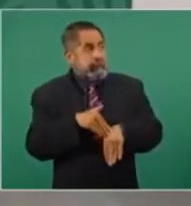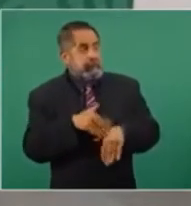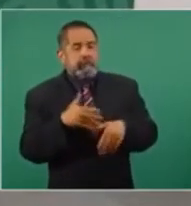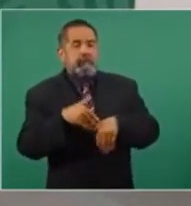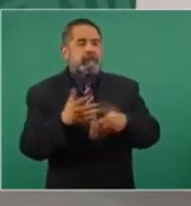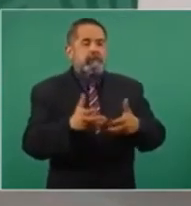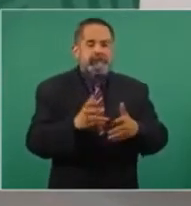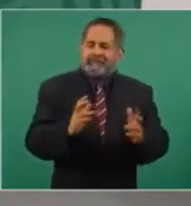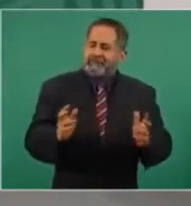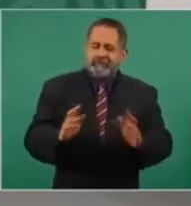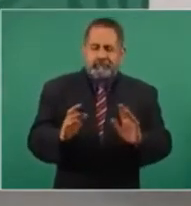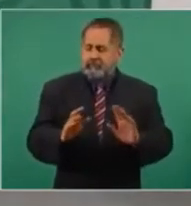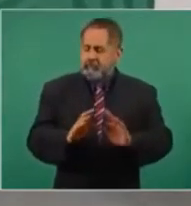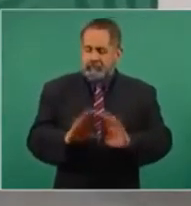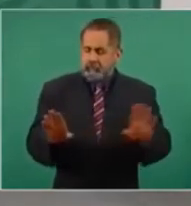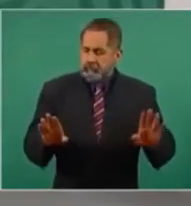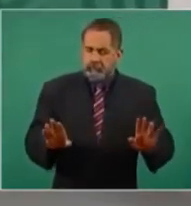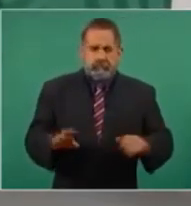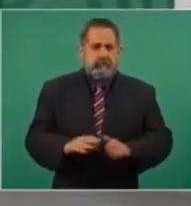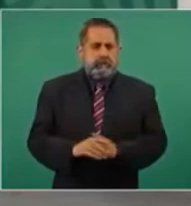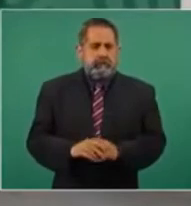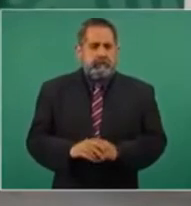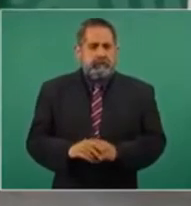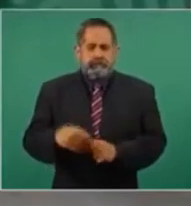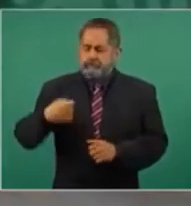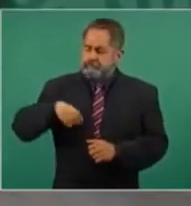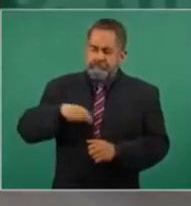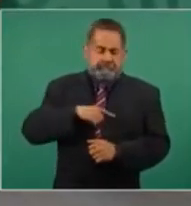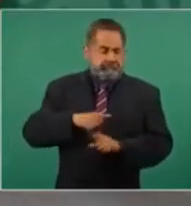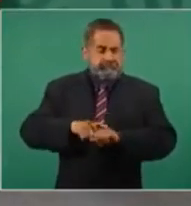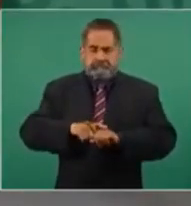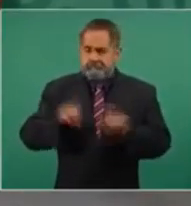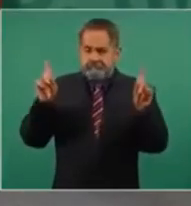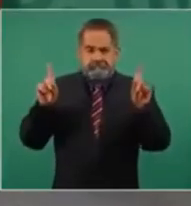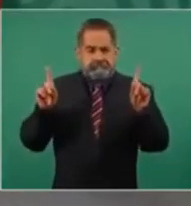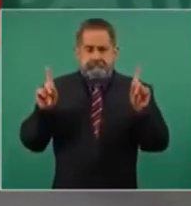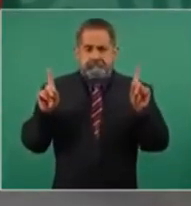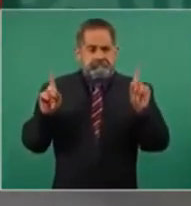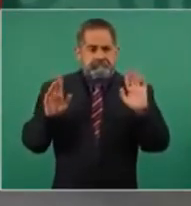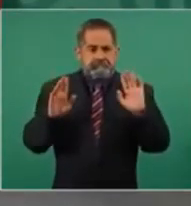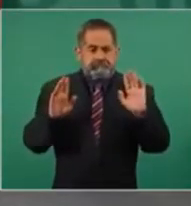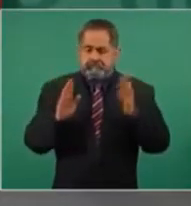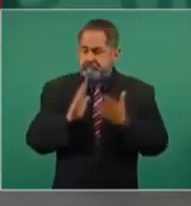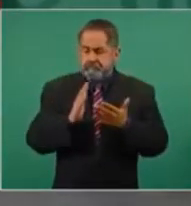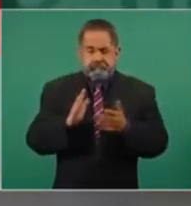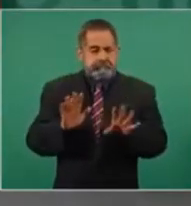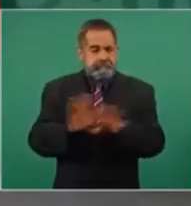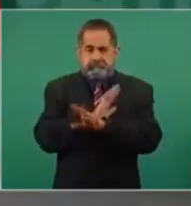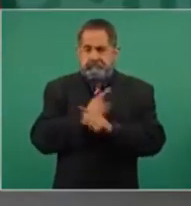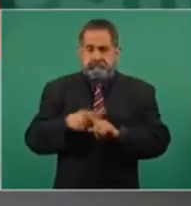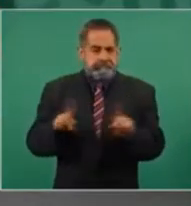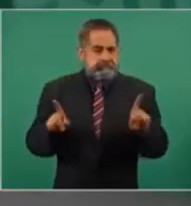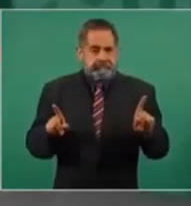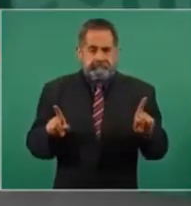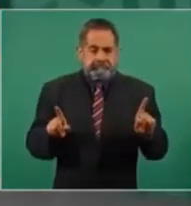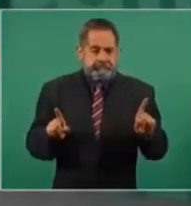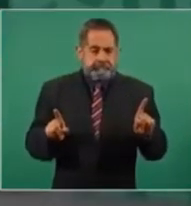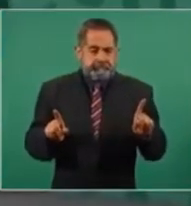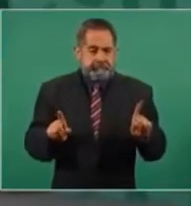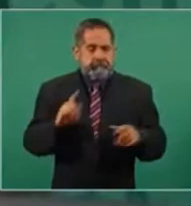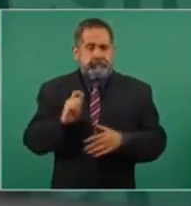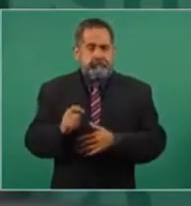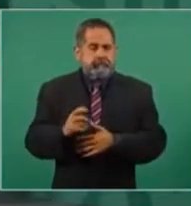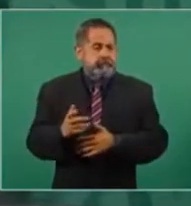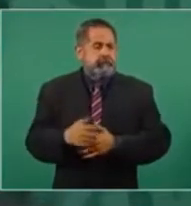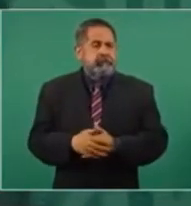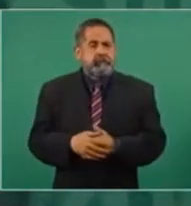Entonces, con nosotros las cosas cambiaron, son distintas. Pues no